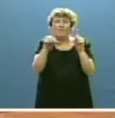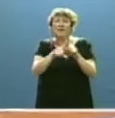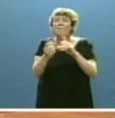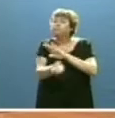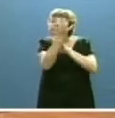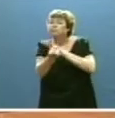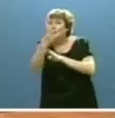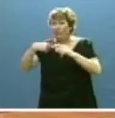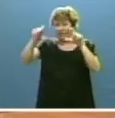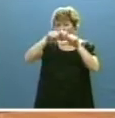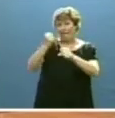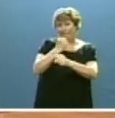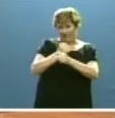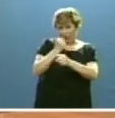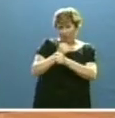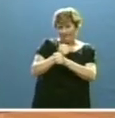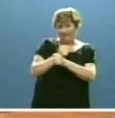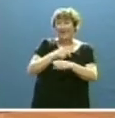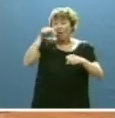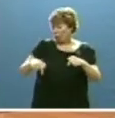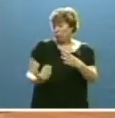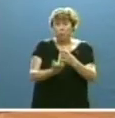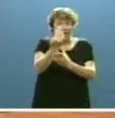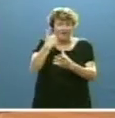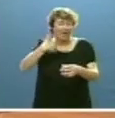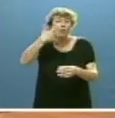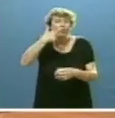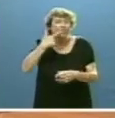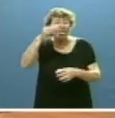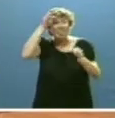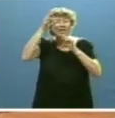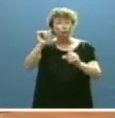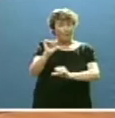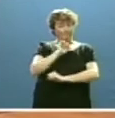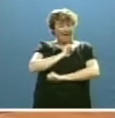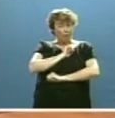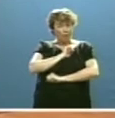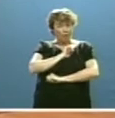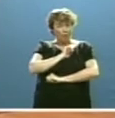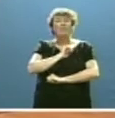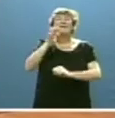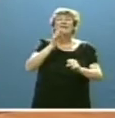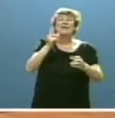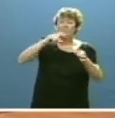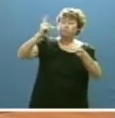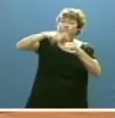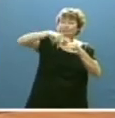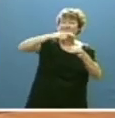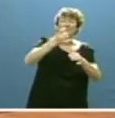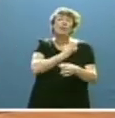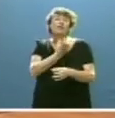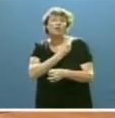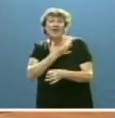creación de empleo. Esta misma mañana hemos conocido los datos de paro registrado y afiliación a la Seguridad Social